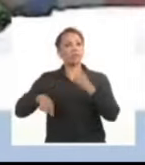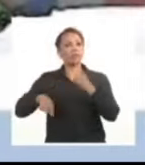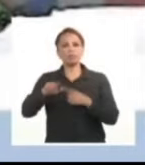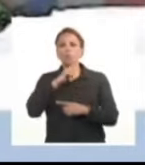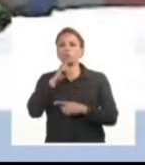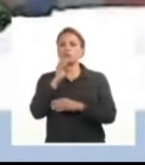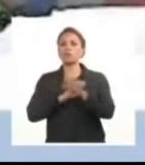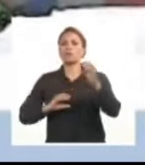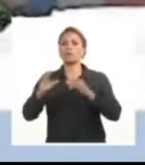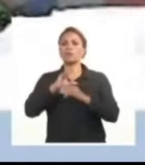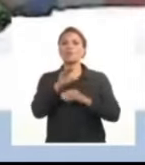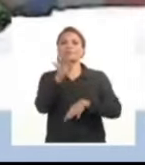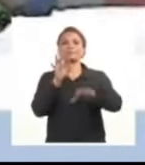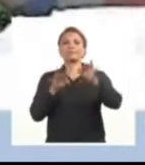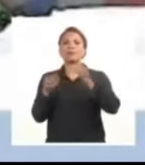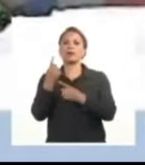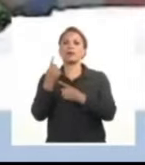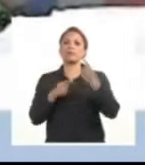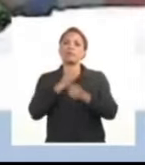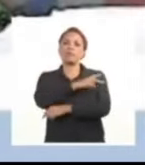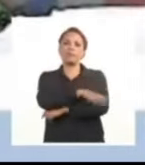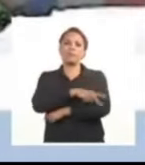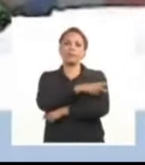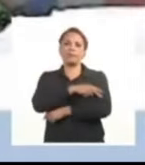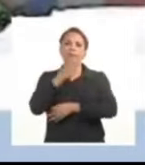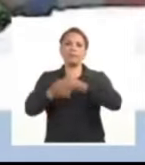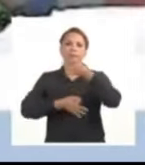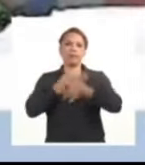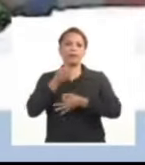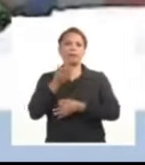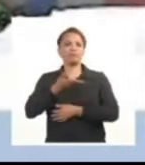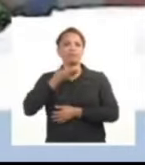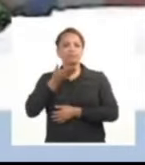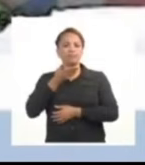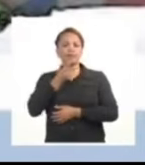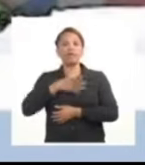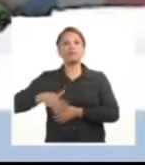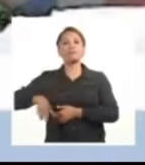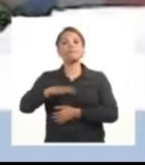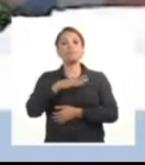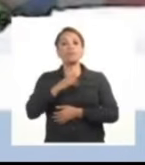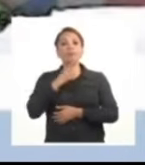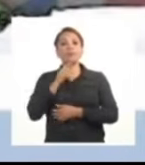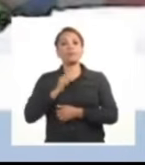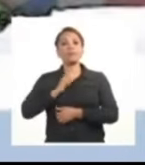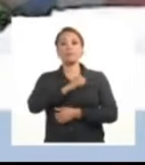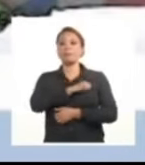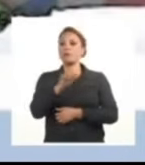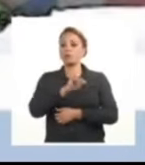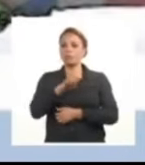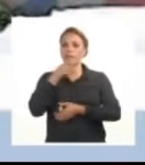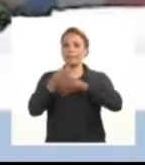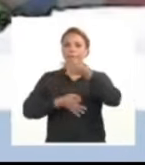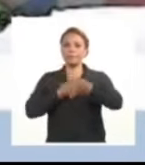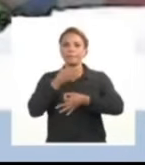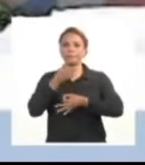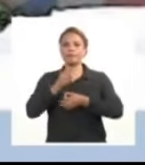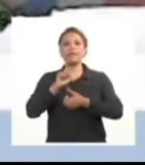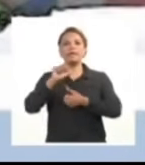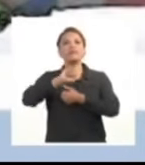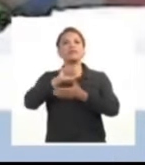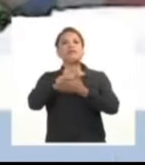una cumbre selectiva como han expresado en público y en privado numerosos gobiernos de sur y centro América